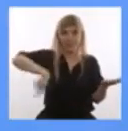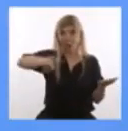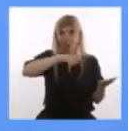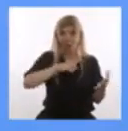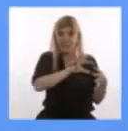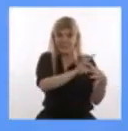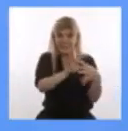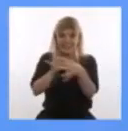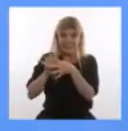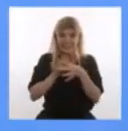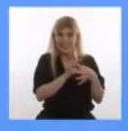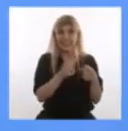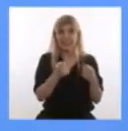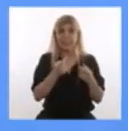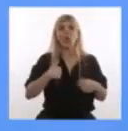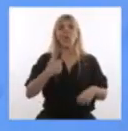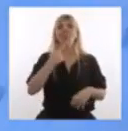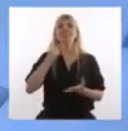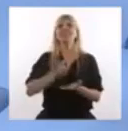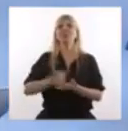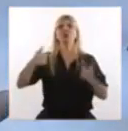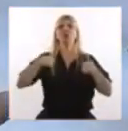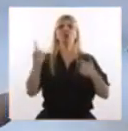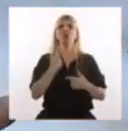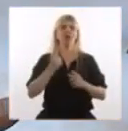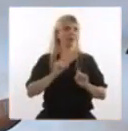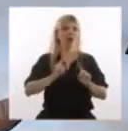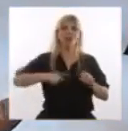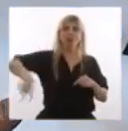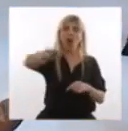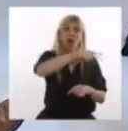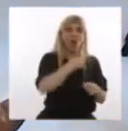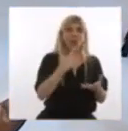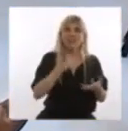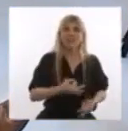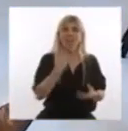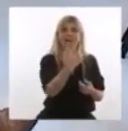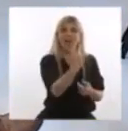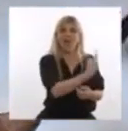No es mi decisión. Es la decisión de todos y cada uno de nosotros.